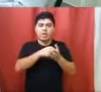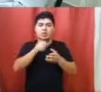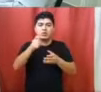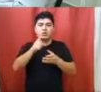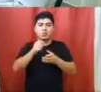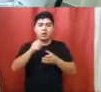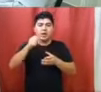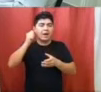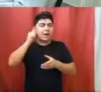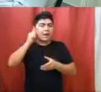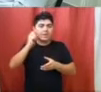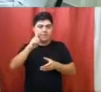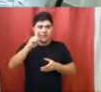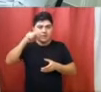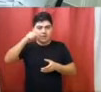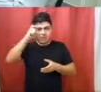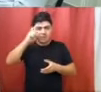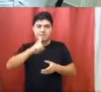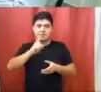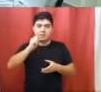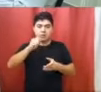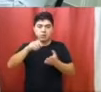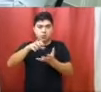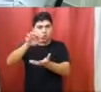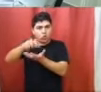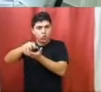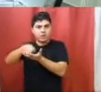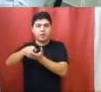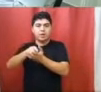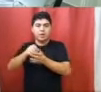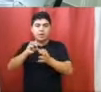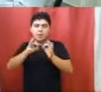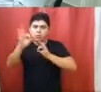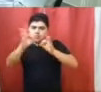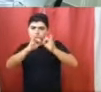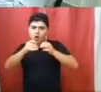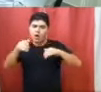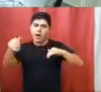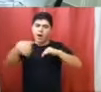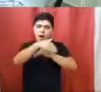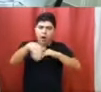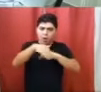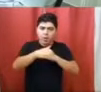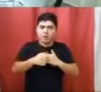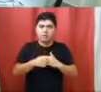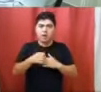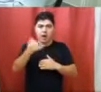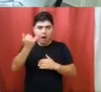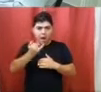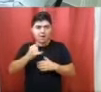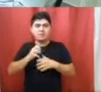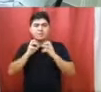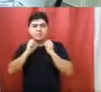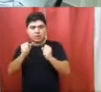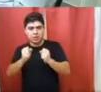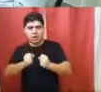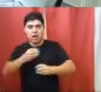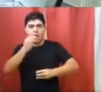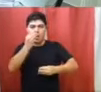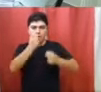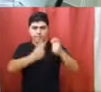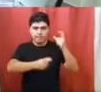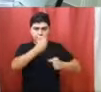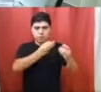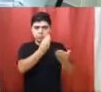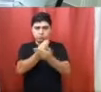planificación urbana, que obviamente van a tener sus secretarios y el personal necesario, como así los